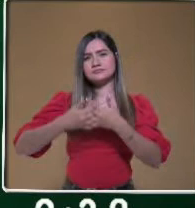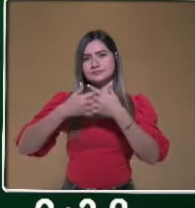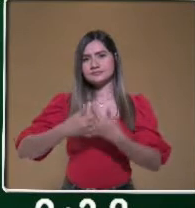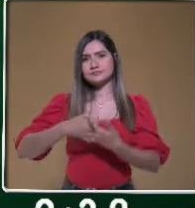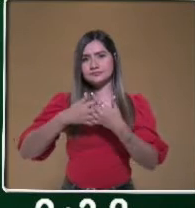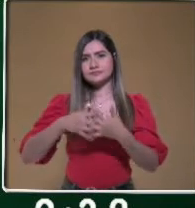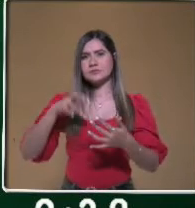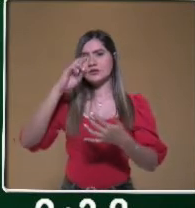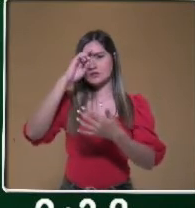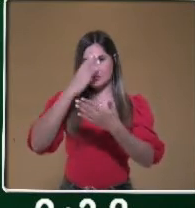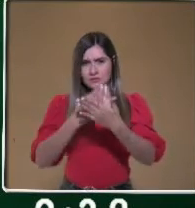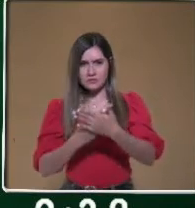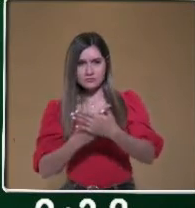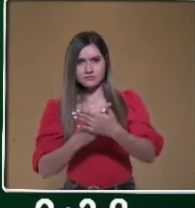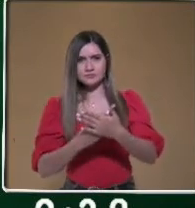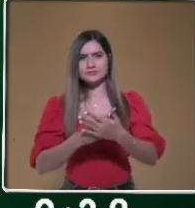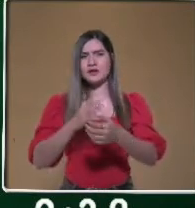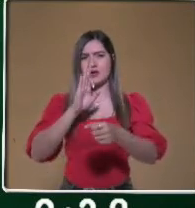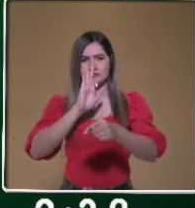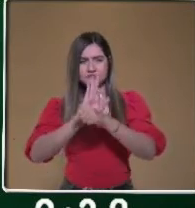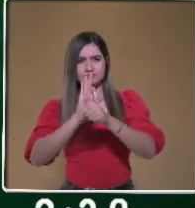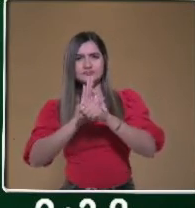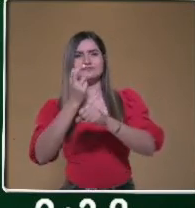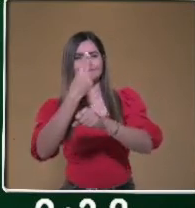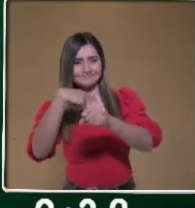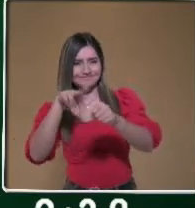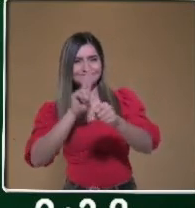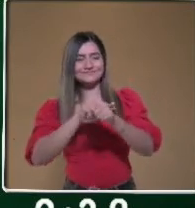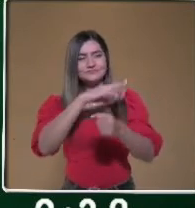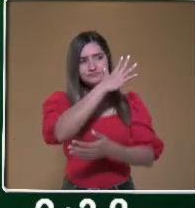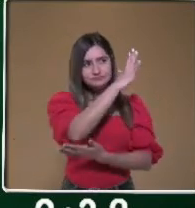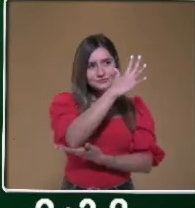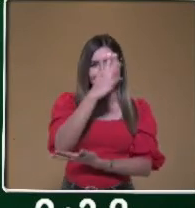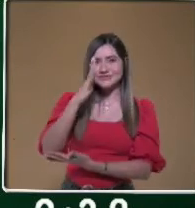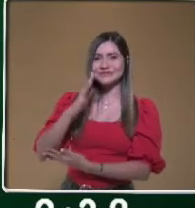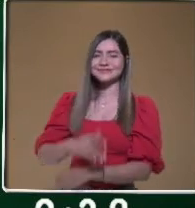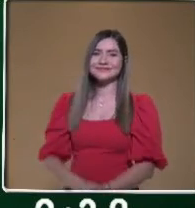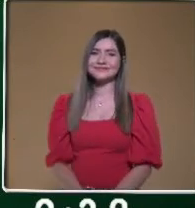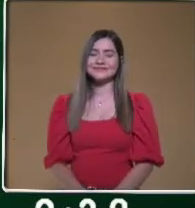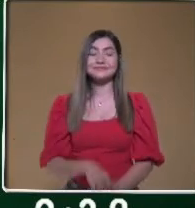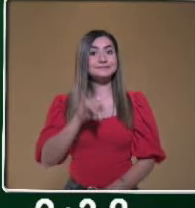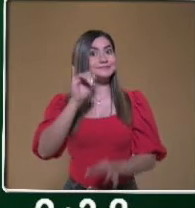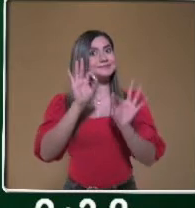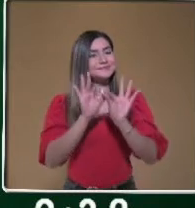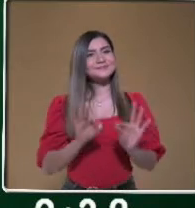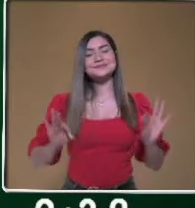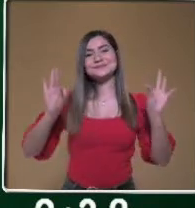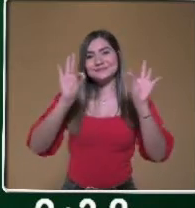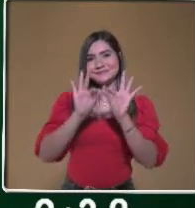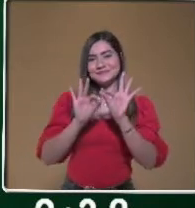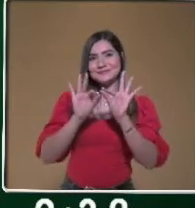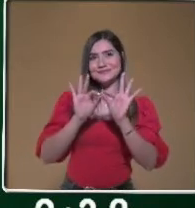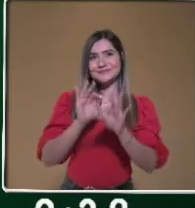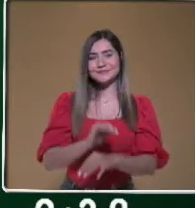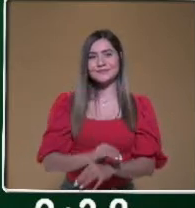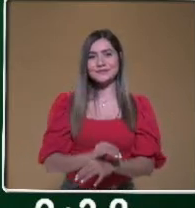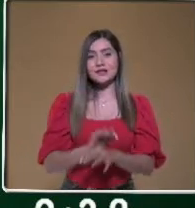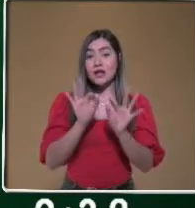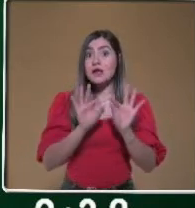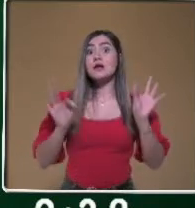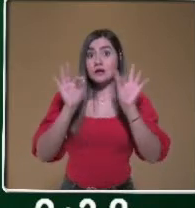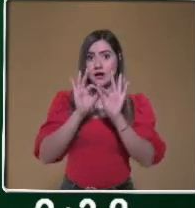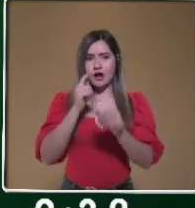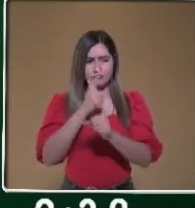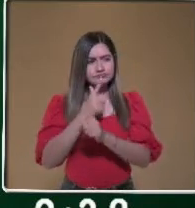con el medio ambiente y los recursos naturales. Es muy importante, maestra, resaltar este